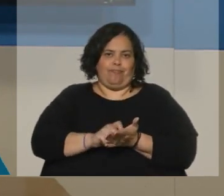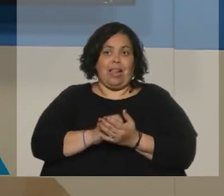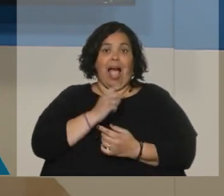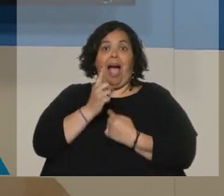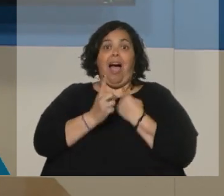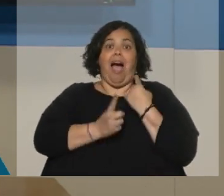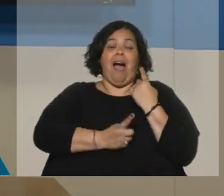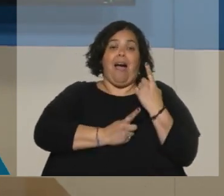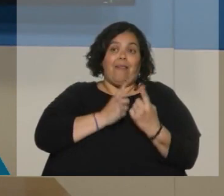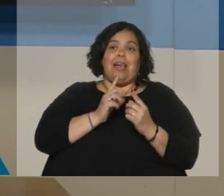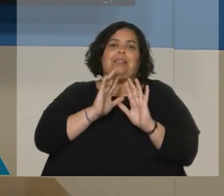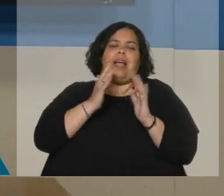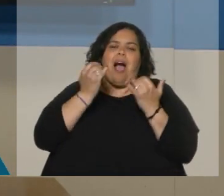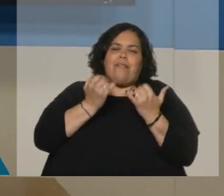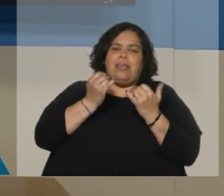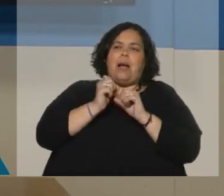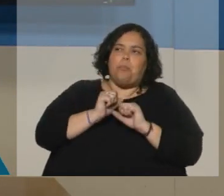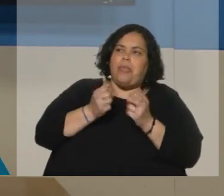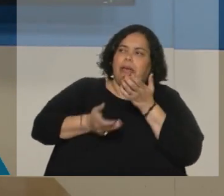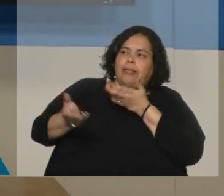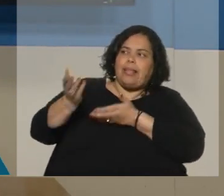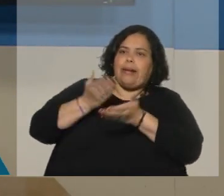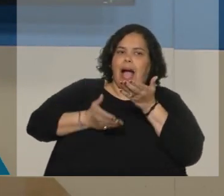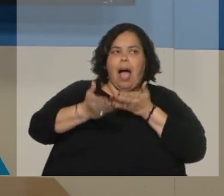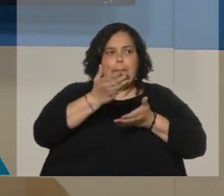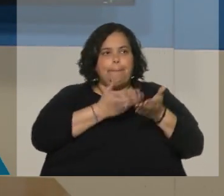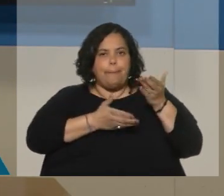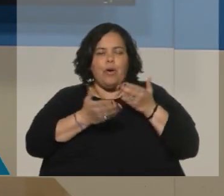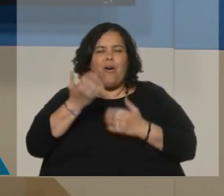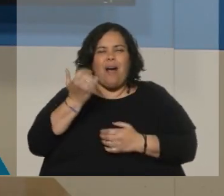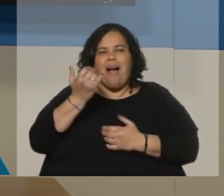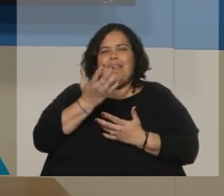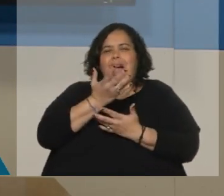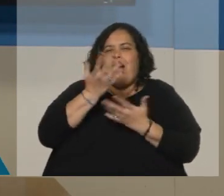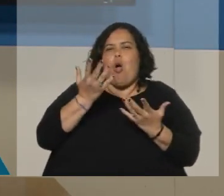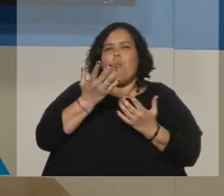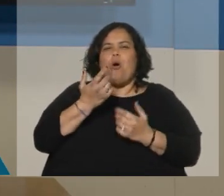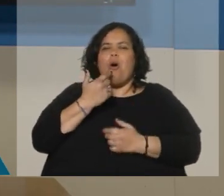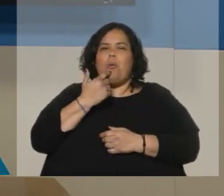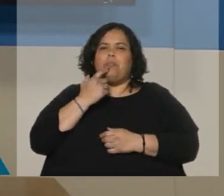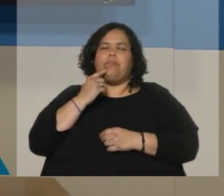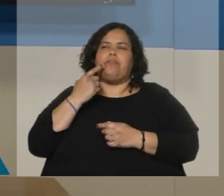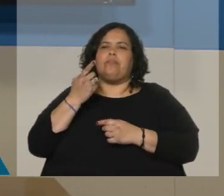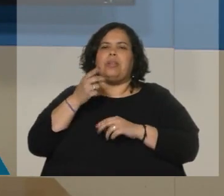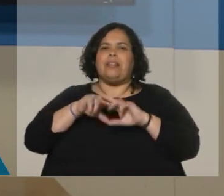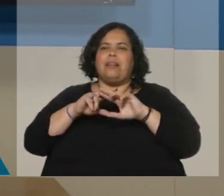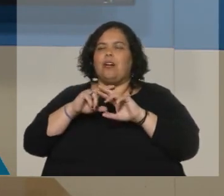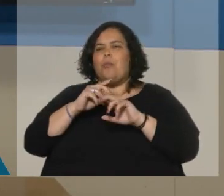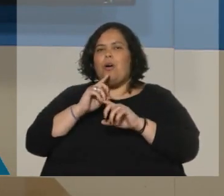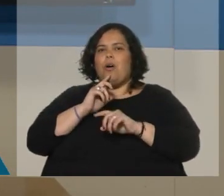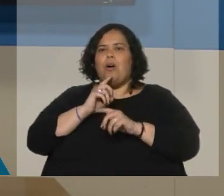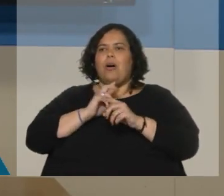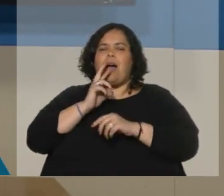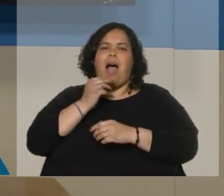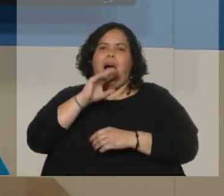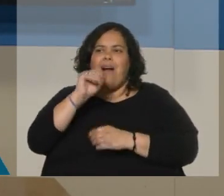posibilidad de intercambiar con los otros. Tenía ese mecanismo de réplicas que lo quemaron absolutamente durante el